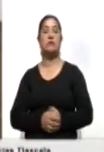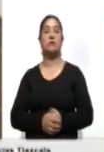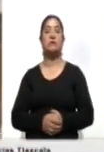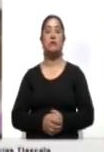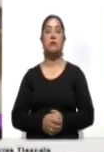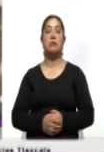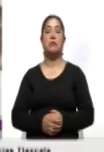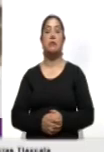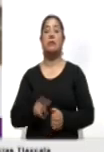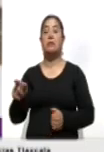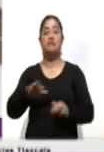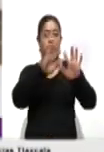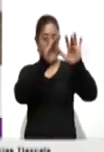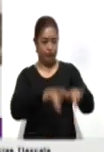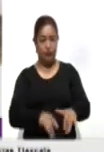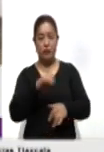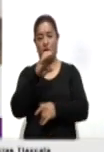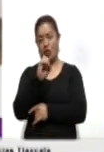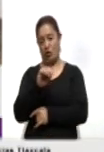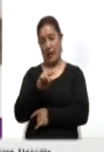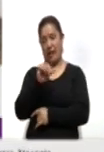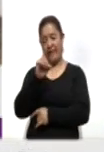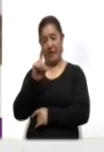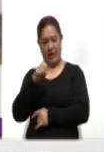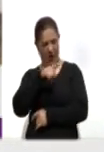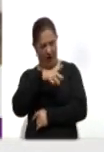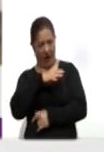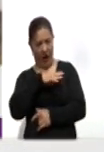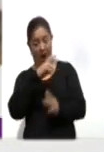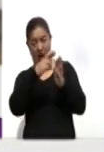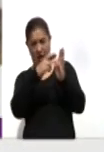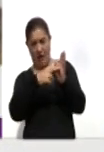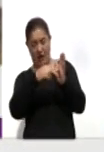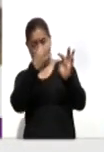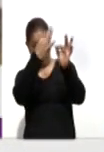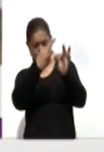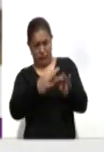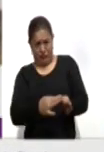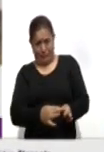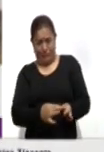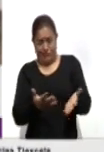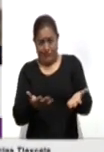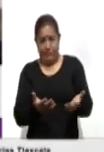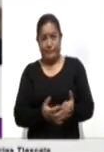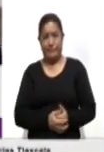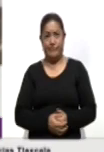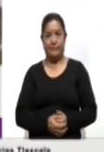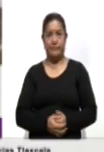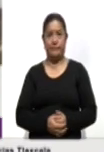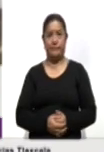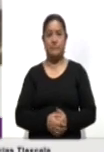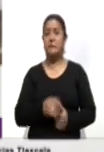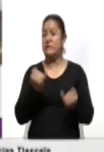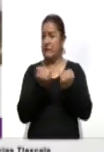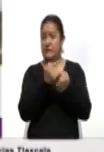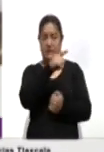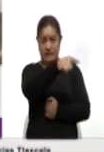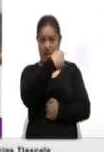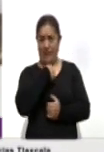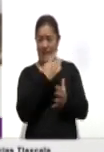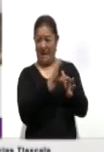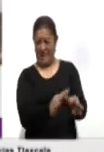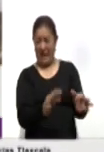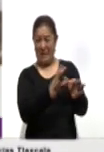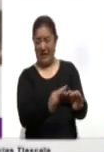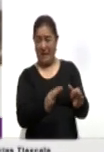a la convocatoria que sacó CONADE y los lineamientos, con instrucciones de la misma CONADE y de nuestra